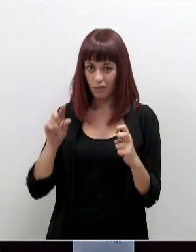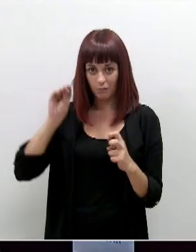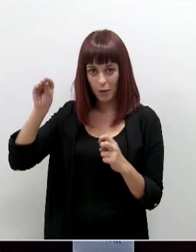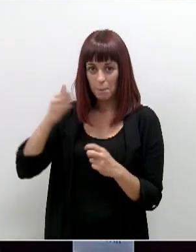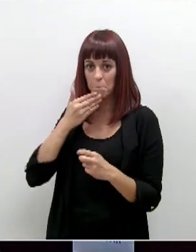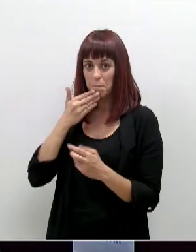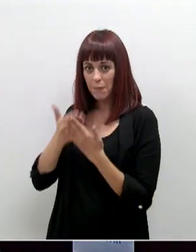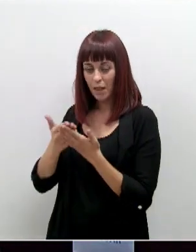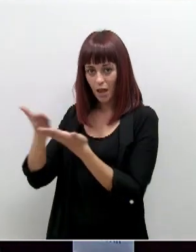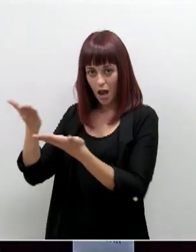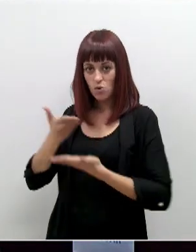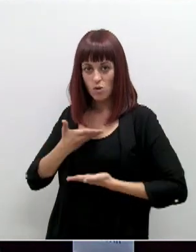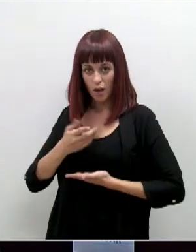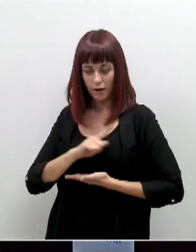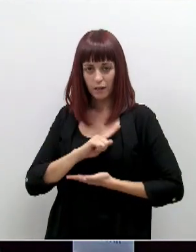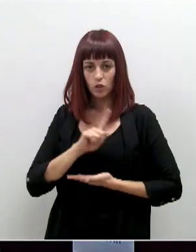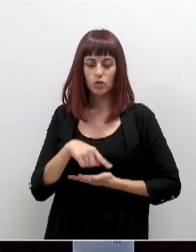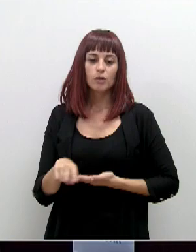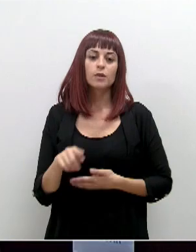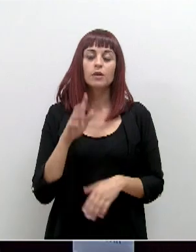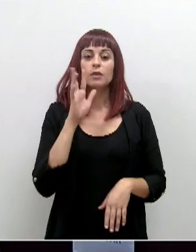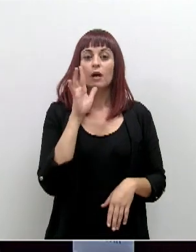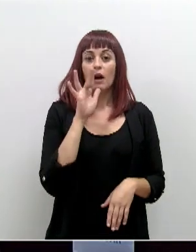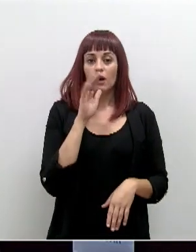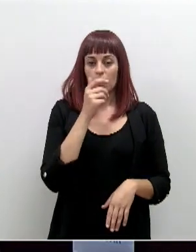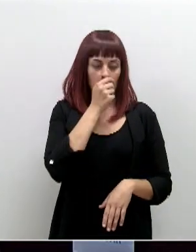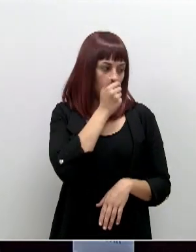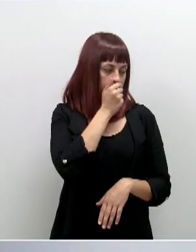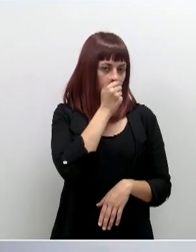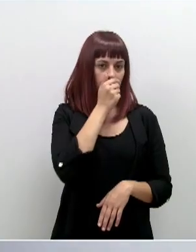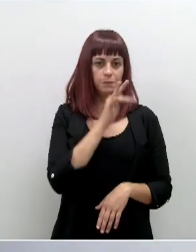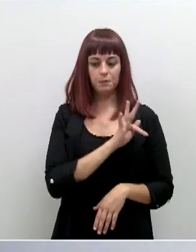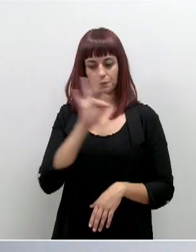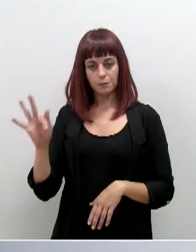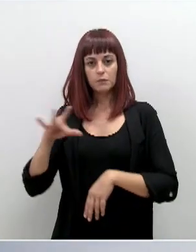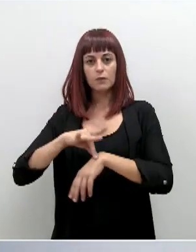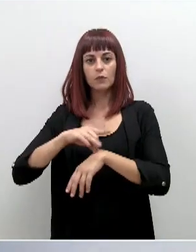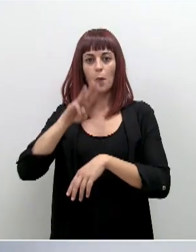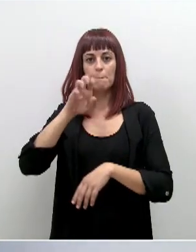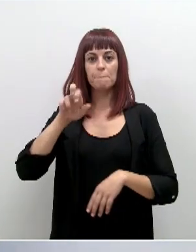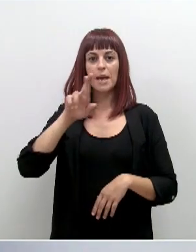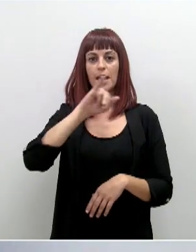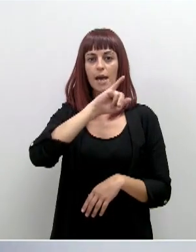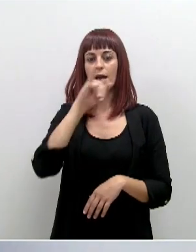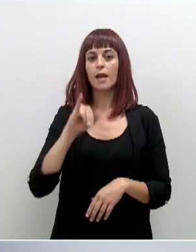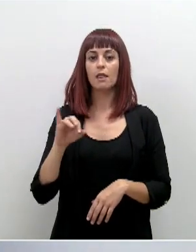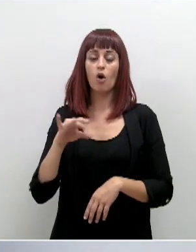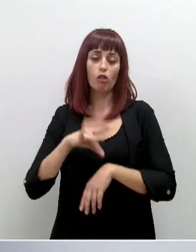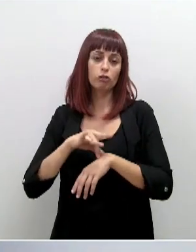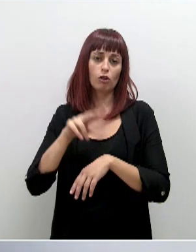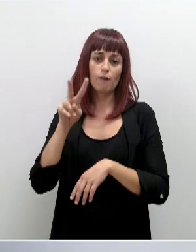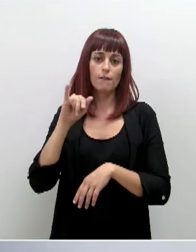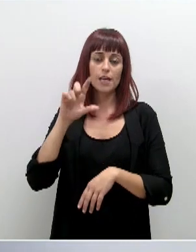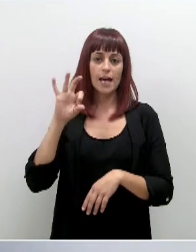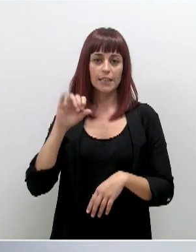Bueno, ahora le cederé la palabra al doctor Pérez o al doctor Villegas para que den la respuesta